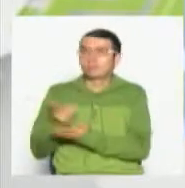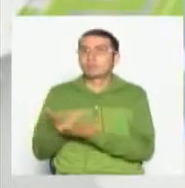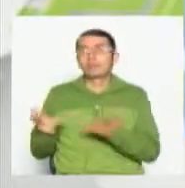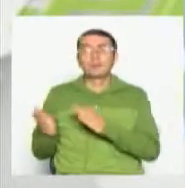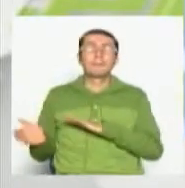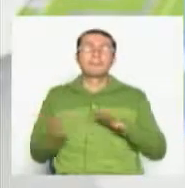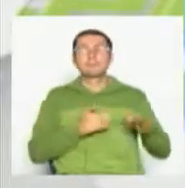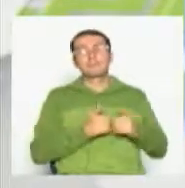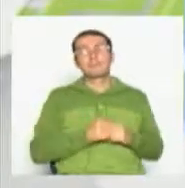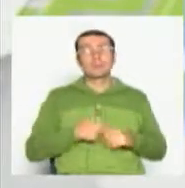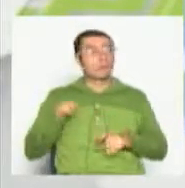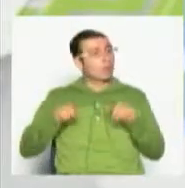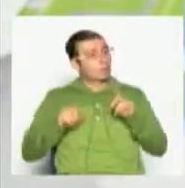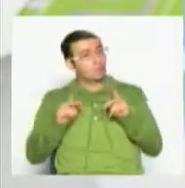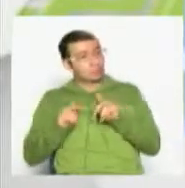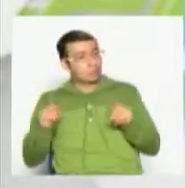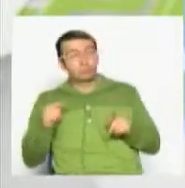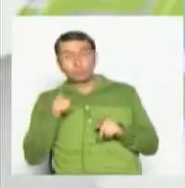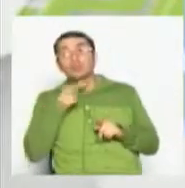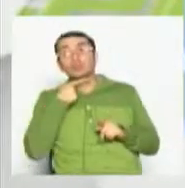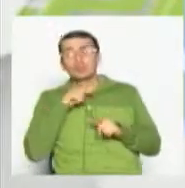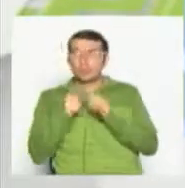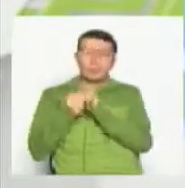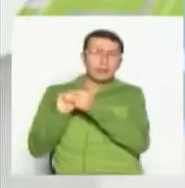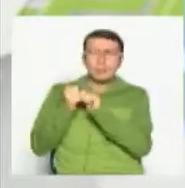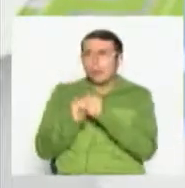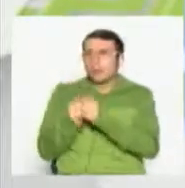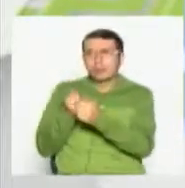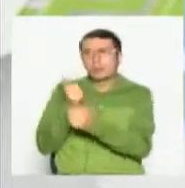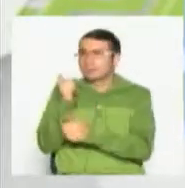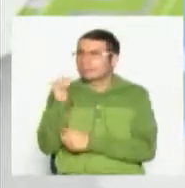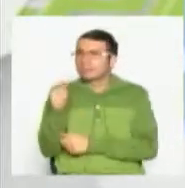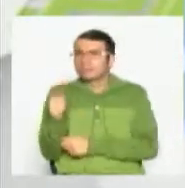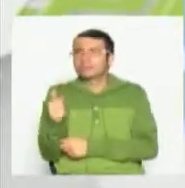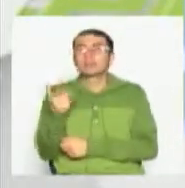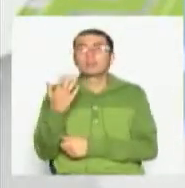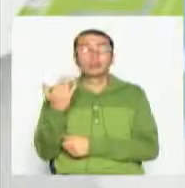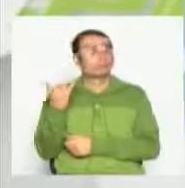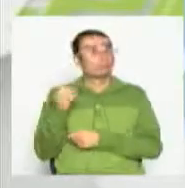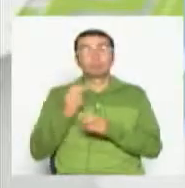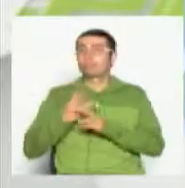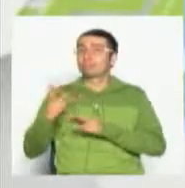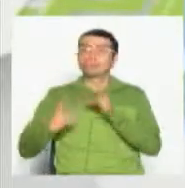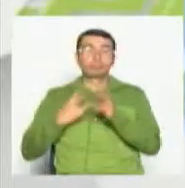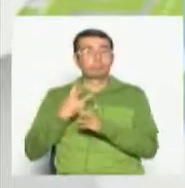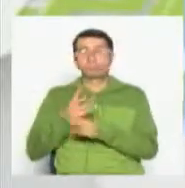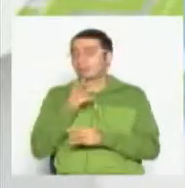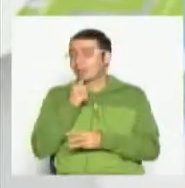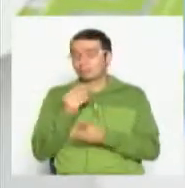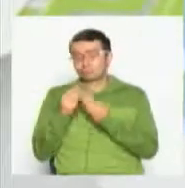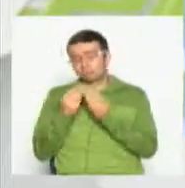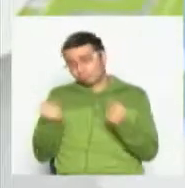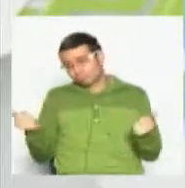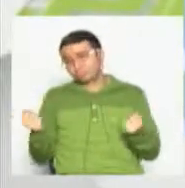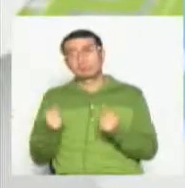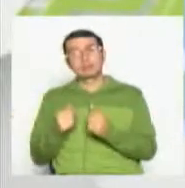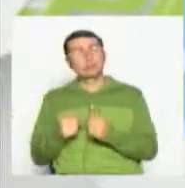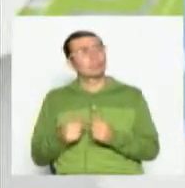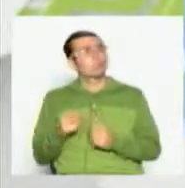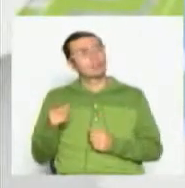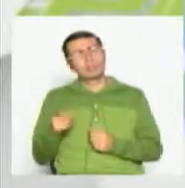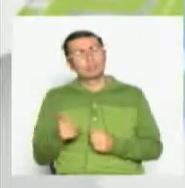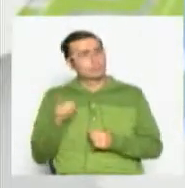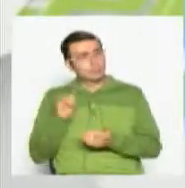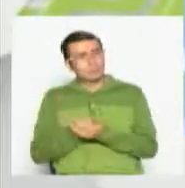pues que les gustan los contenidos de formato deportivo, que ya no van a ver más Mundial, que ya se acabó el Mundial, ¿cómo pueden vencer